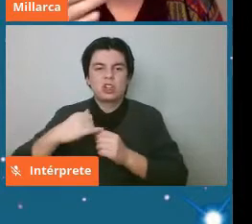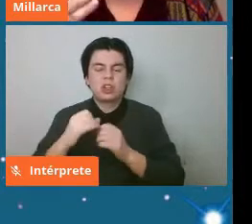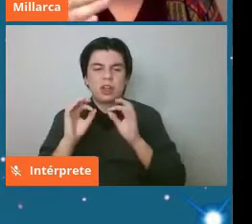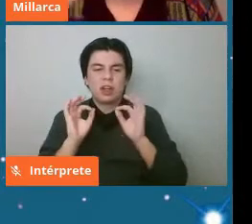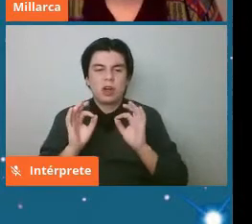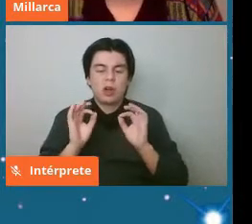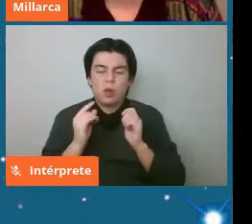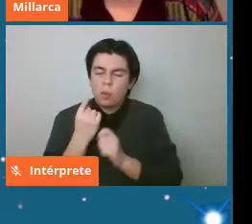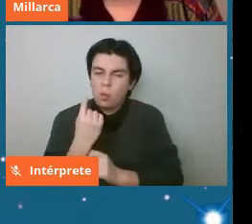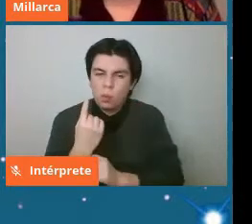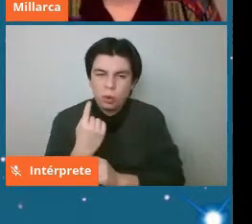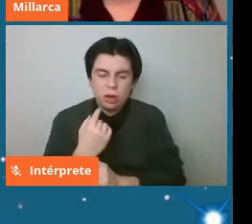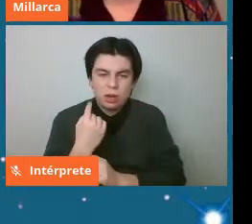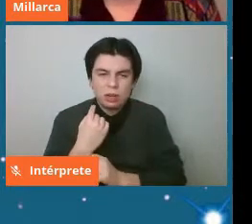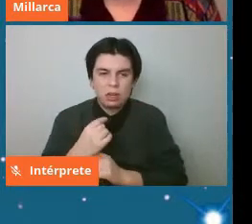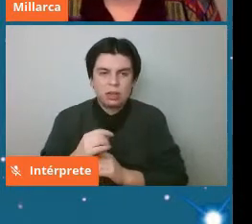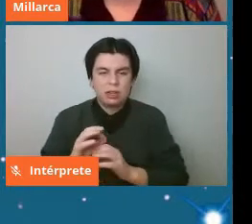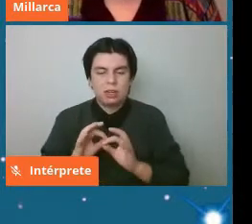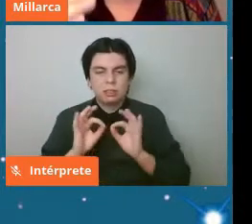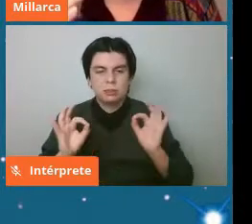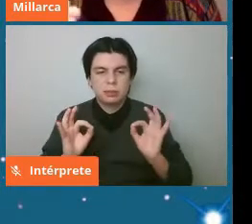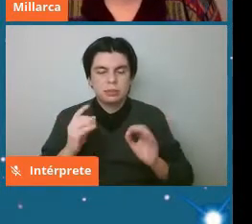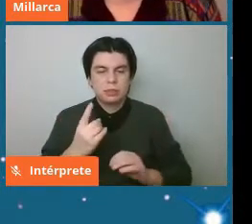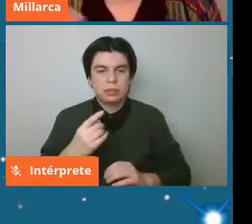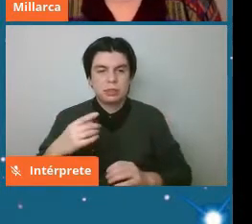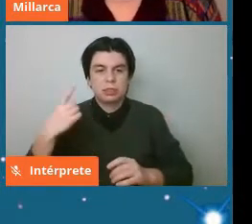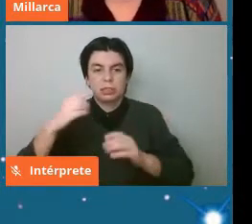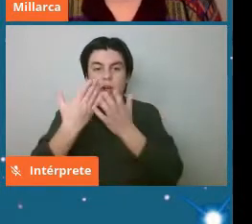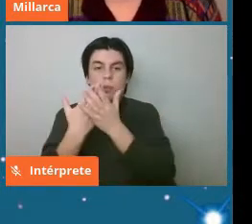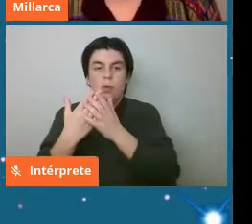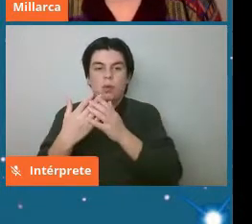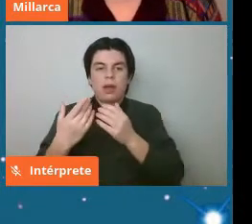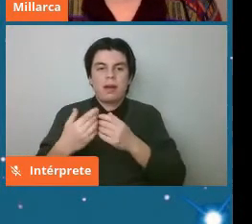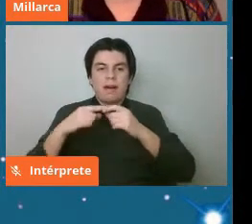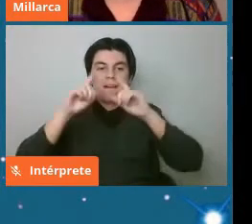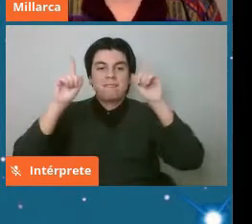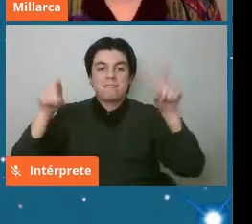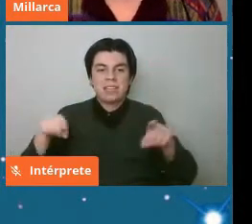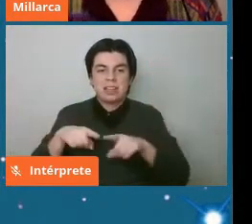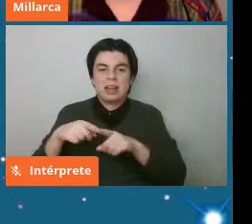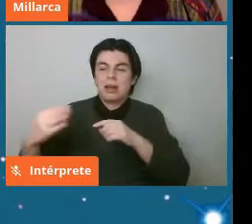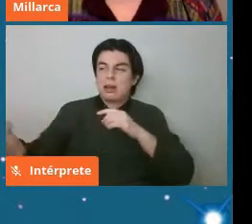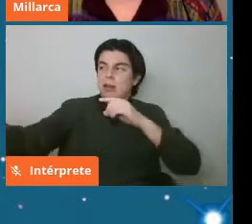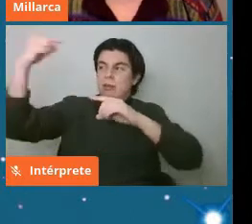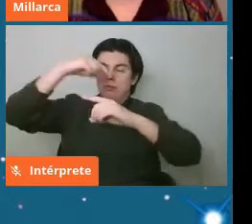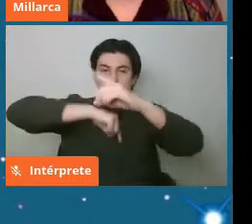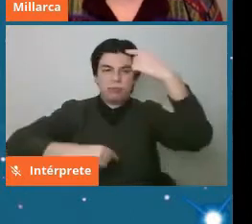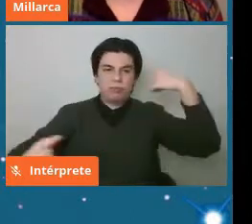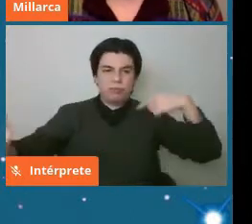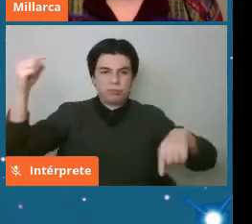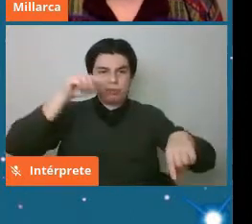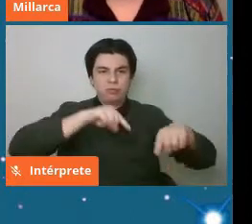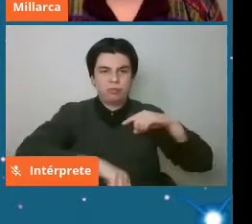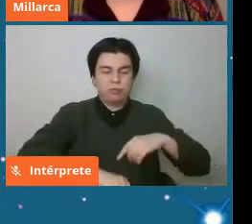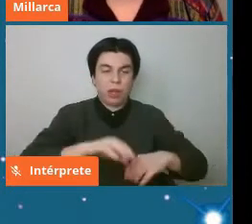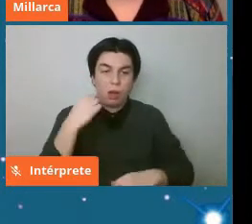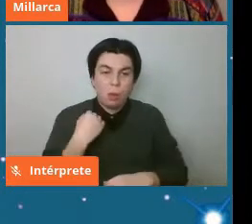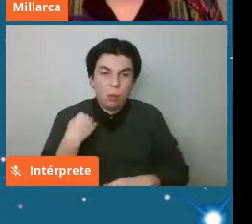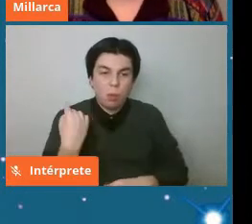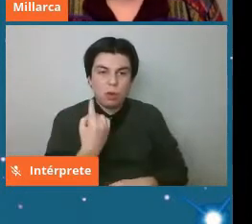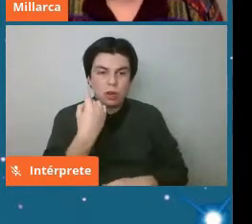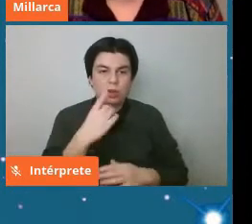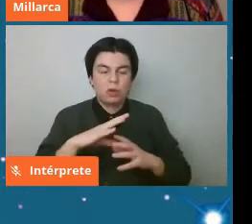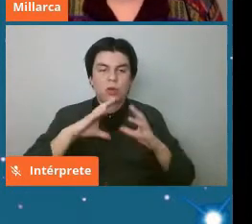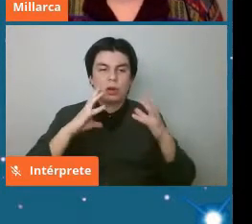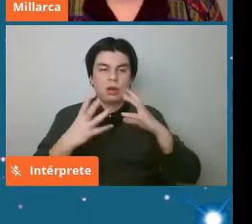ventana al estudio del flujo de material extraterrestre única en el mundo de esos estudios